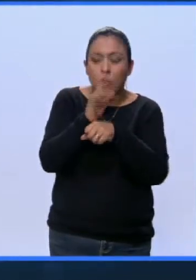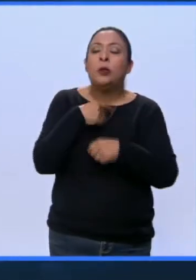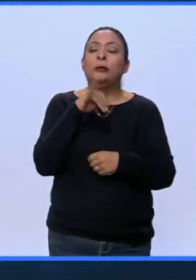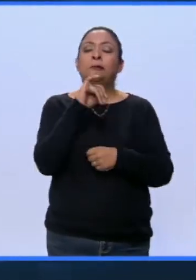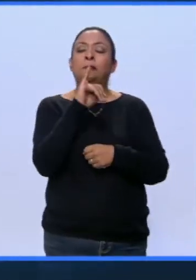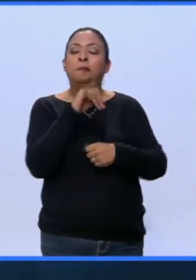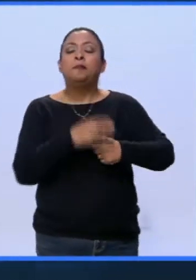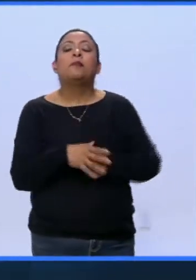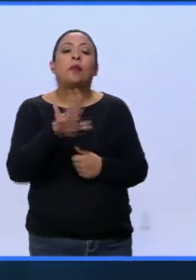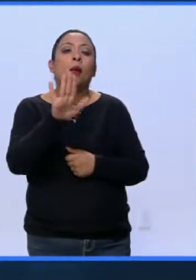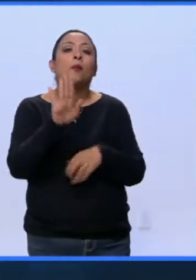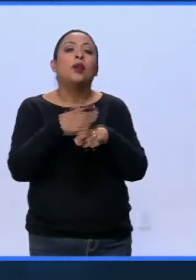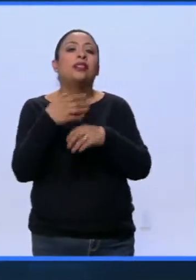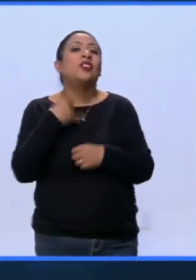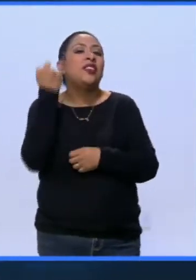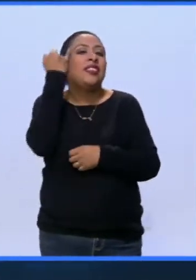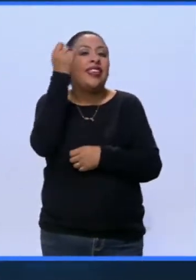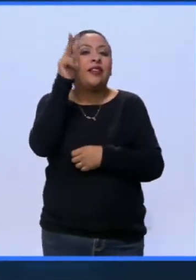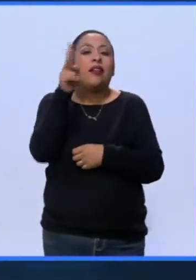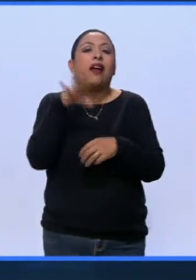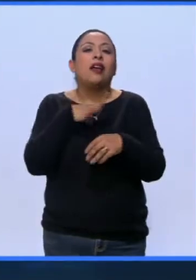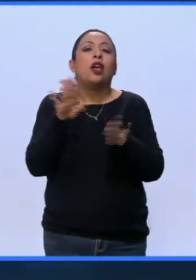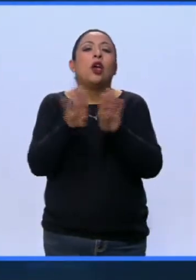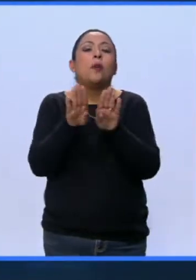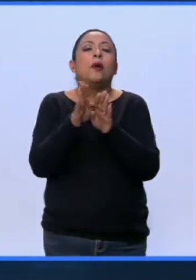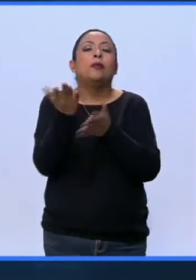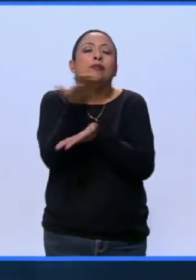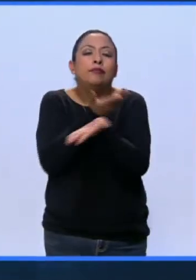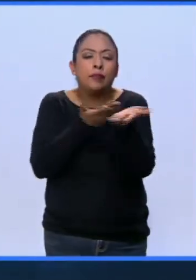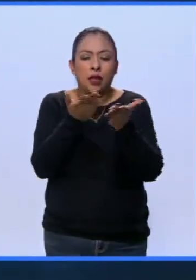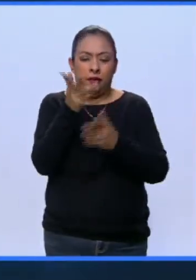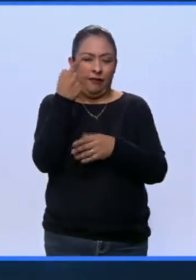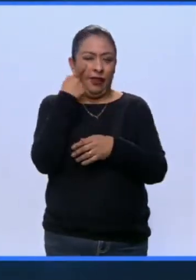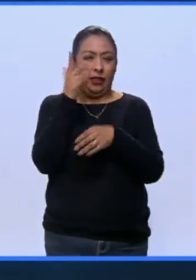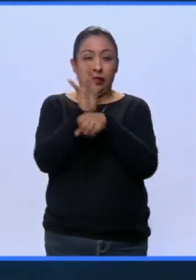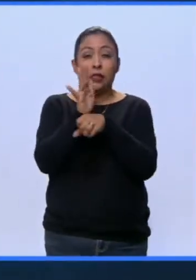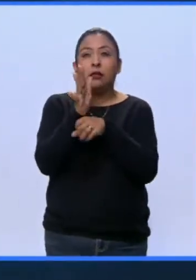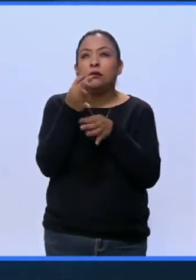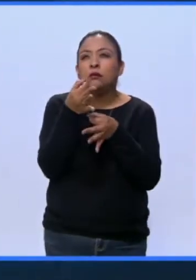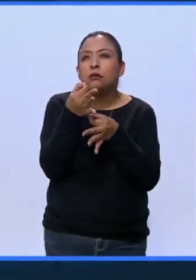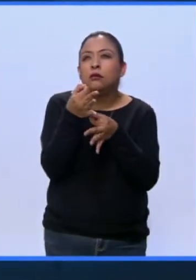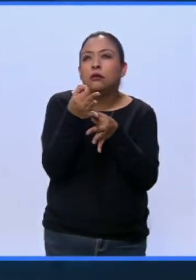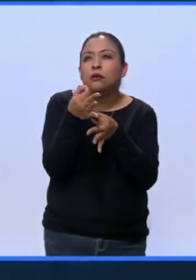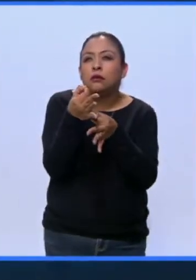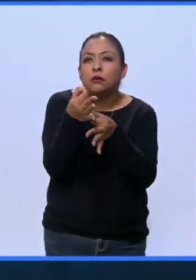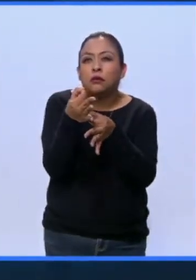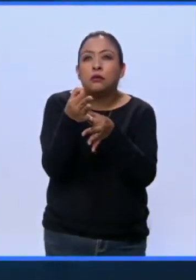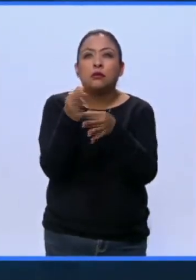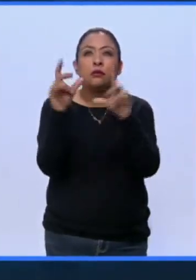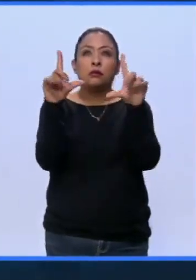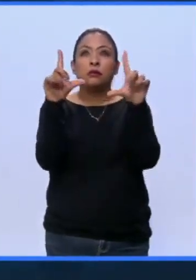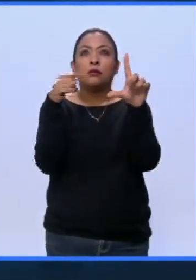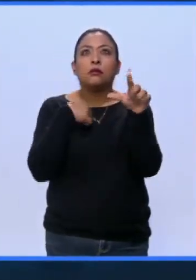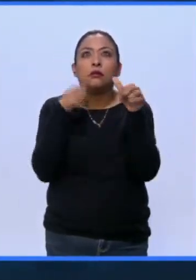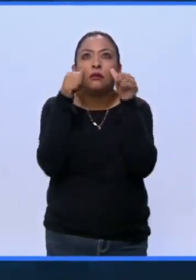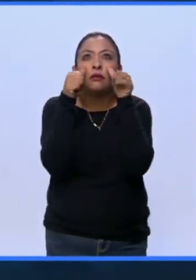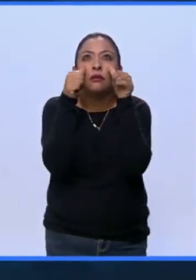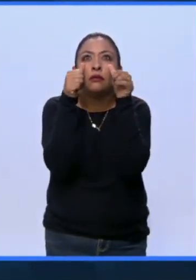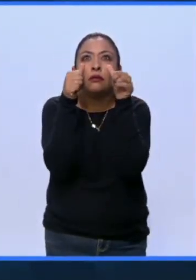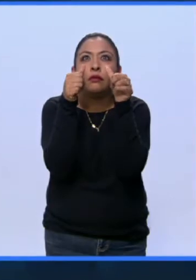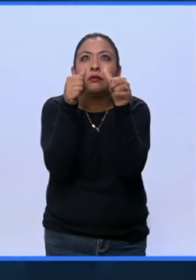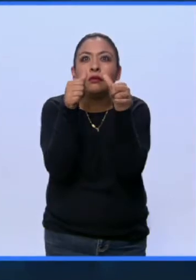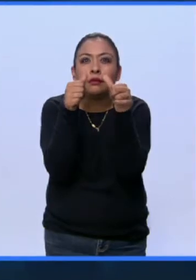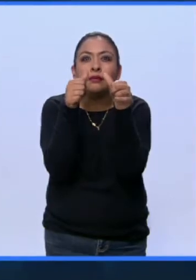la idea de interactividad viene mucho. Digo, el cine es inmediatamente hipnótico. Apenas ponemos una escena, todos nos quedamos completamente